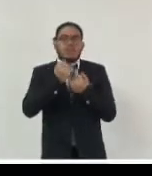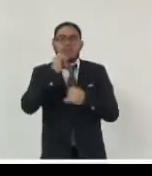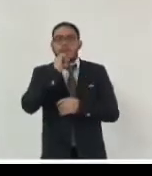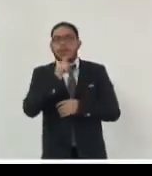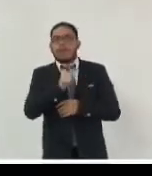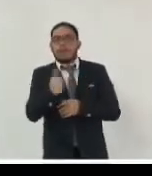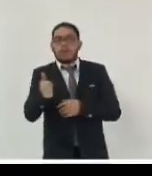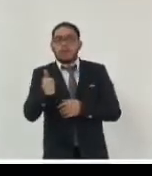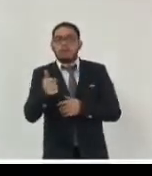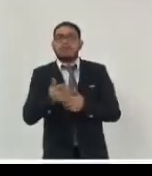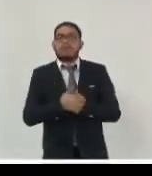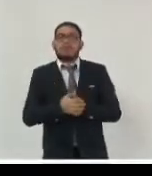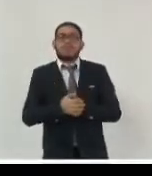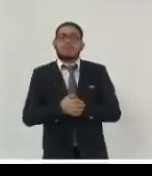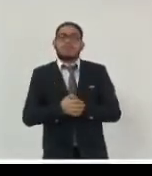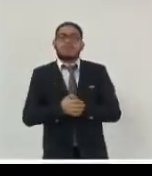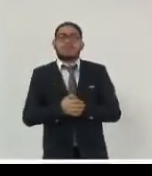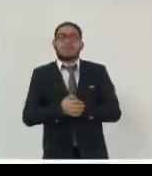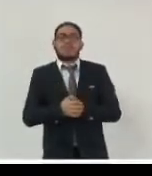también la conclusión